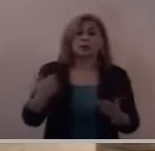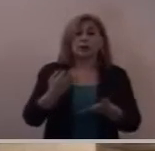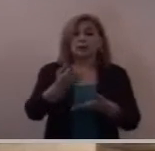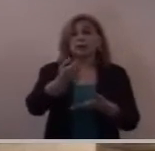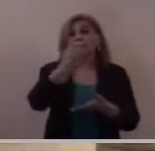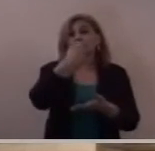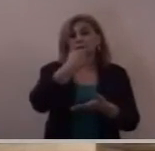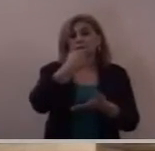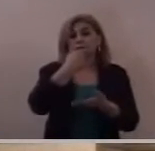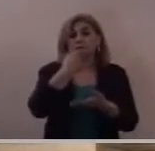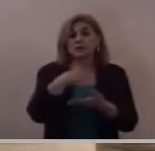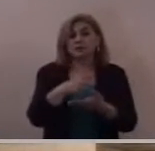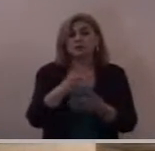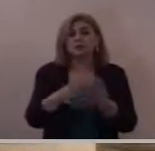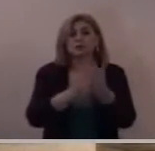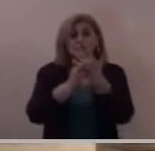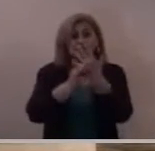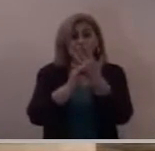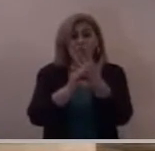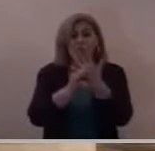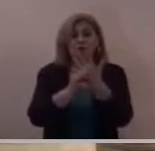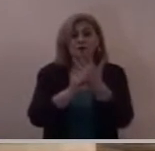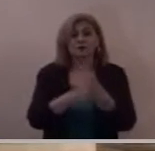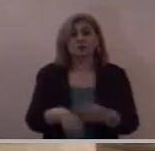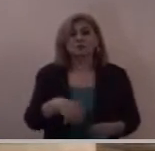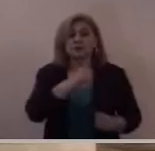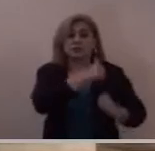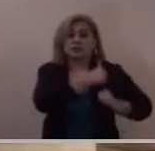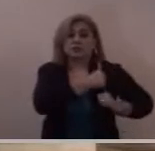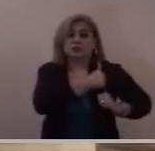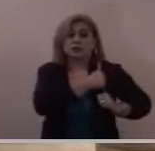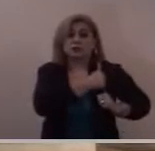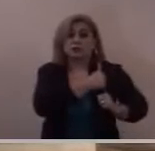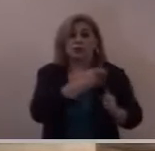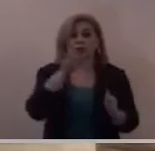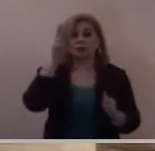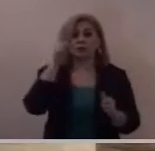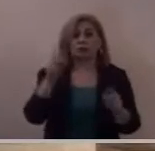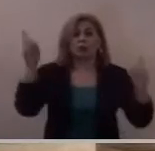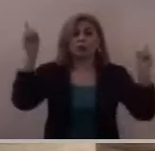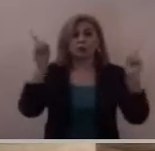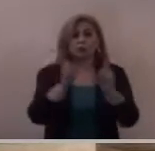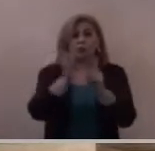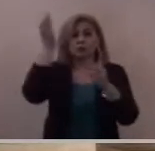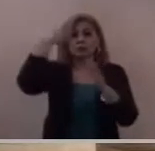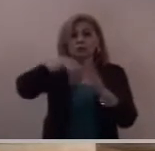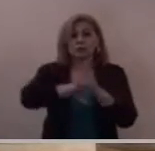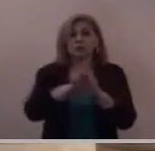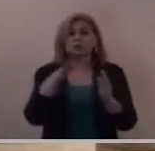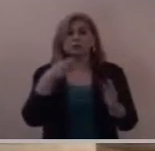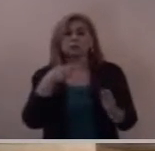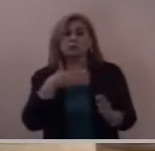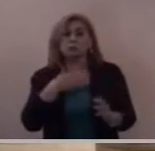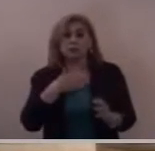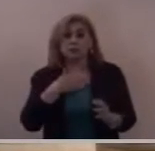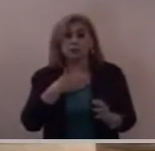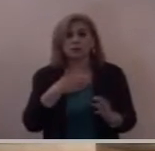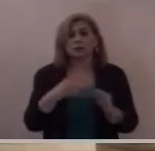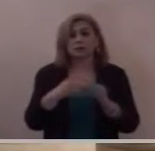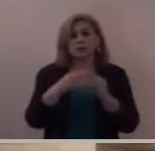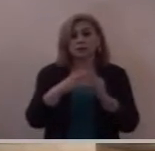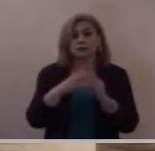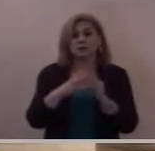decimos las palabras del centurión no soy digno de que entres en mí basta